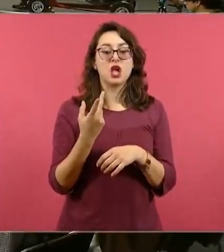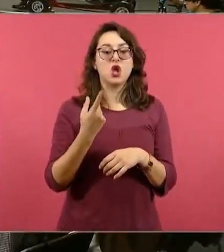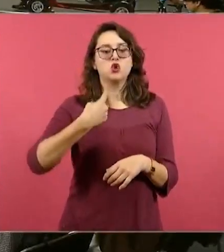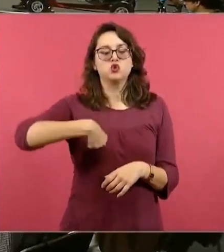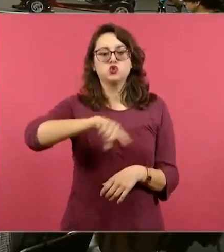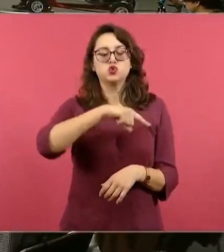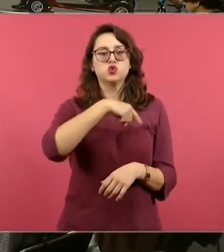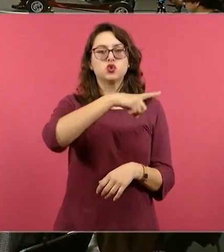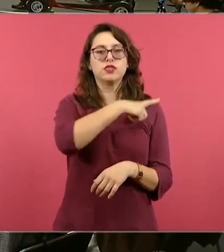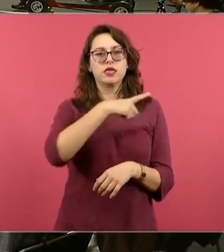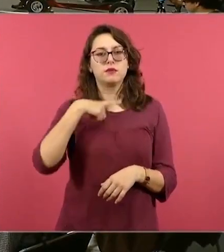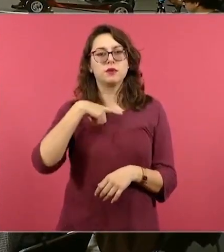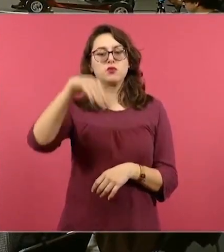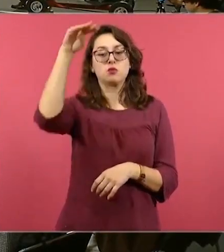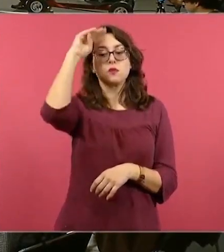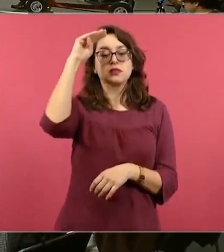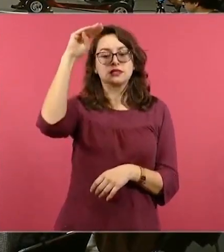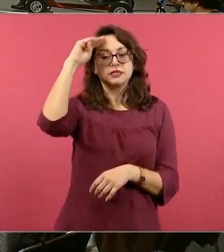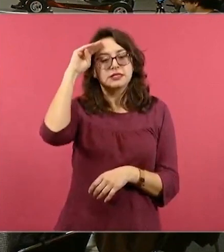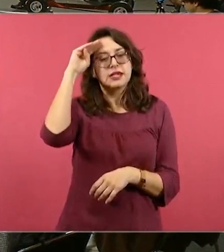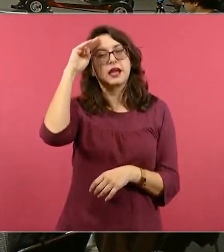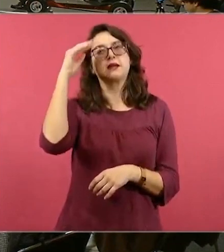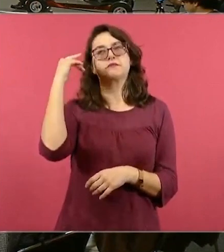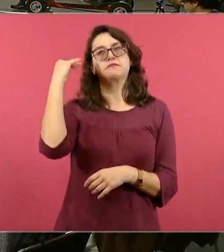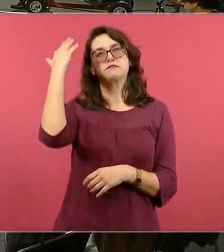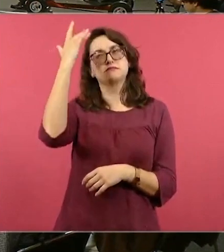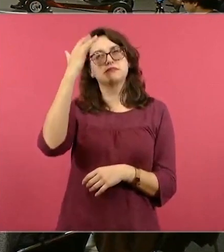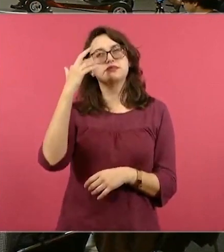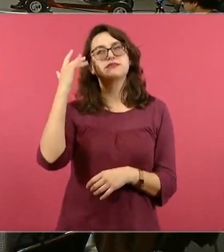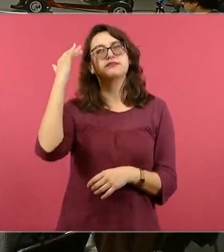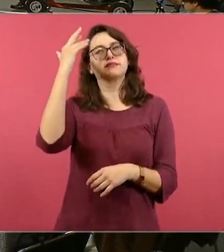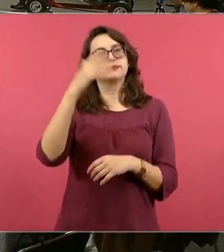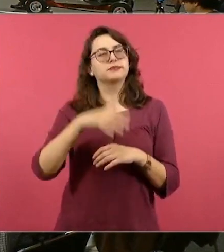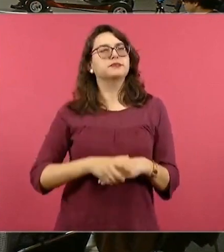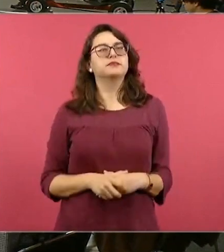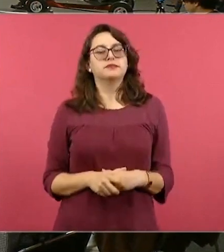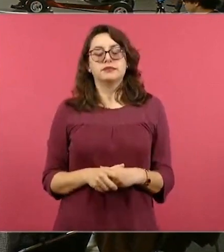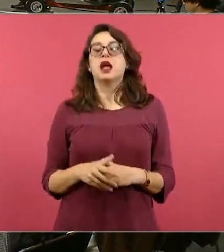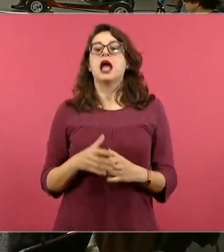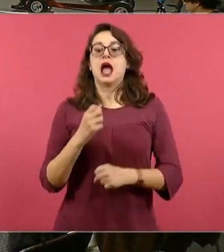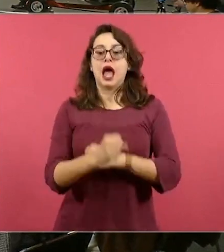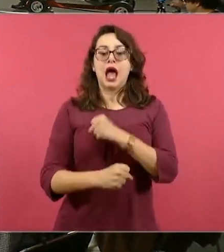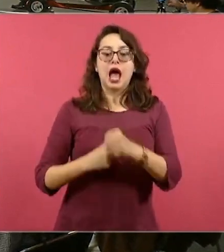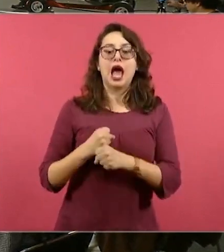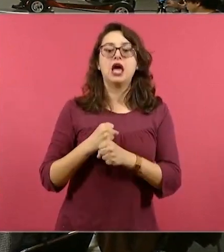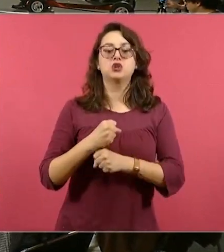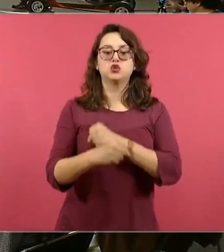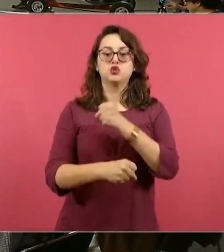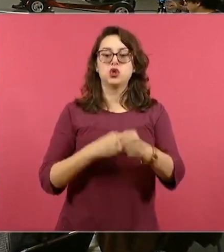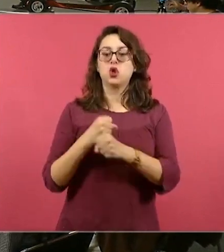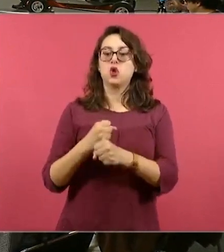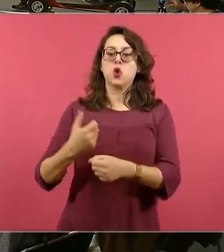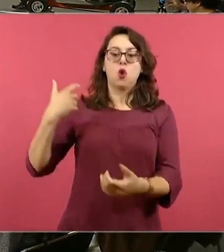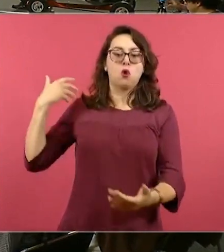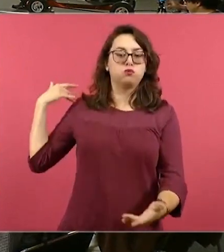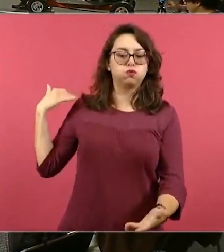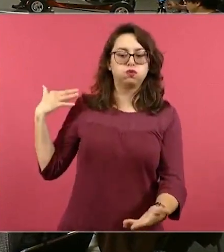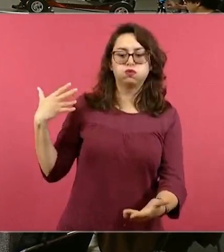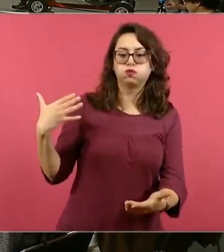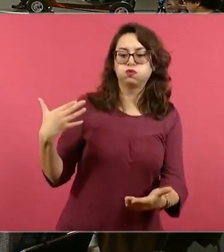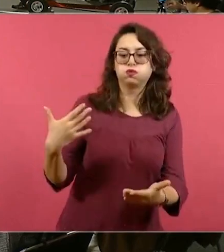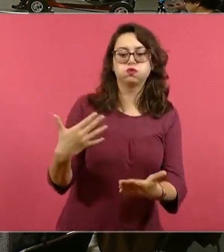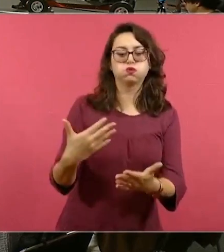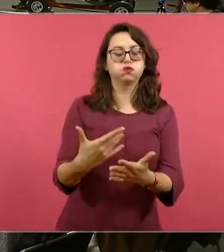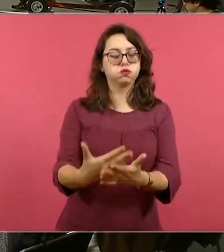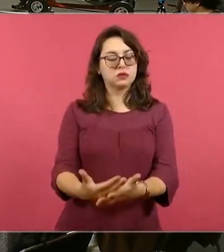un pequeño ejercicio reflexivo, siempre a lo largo de nuestra vida vamos a tener un maestro o una maestra que